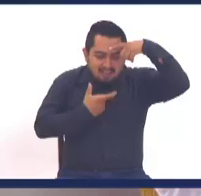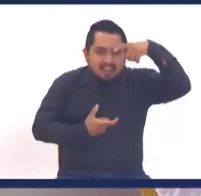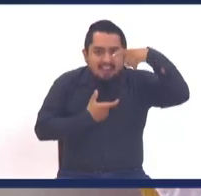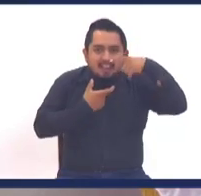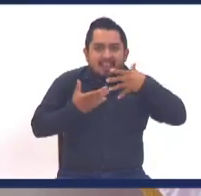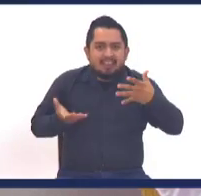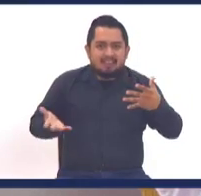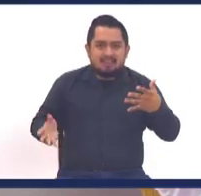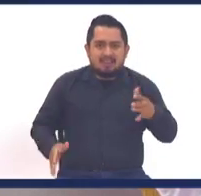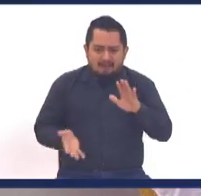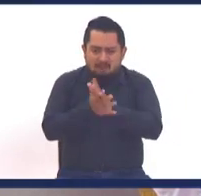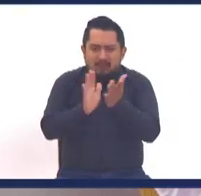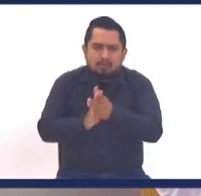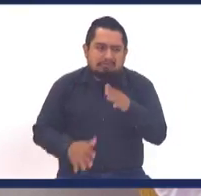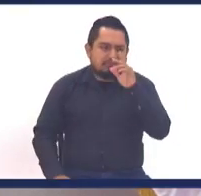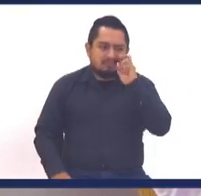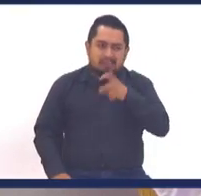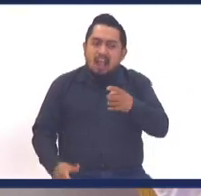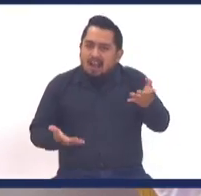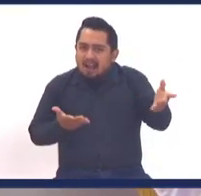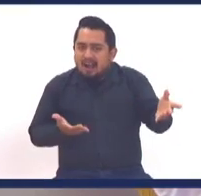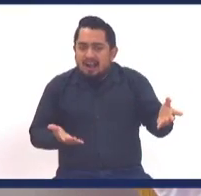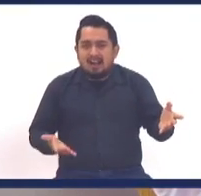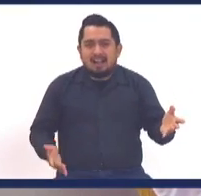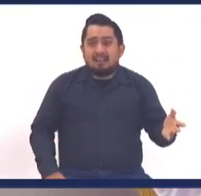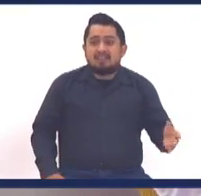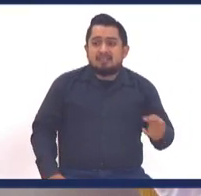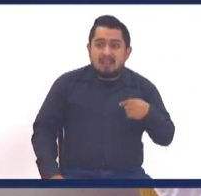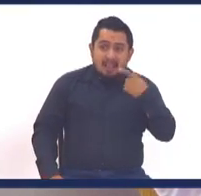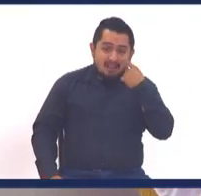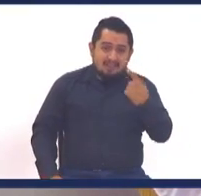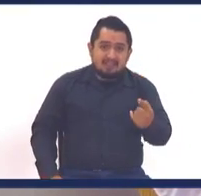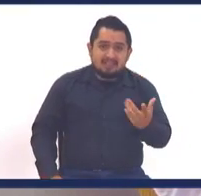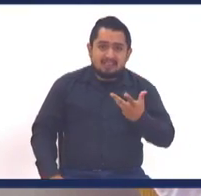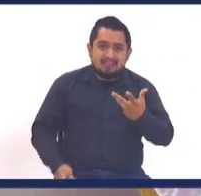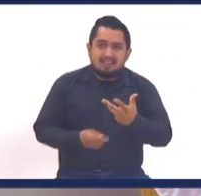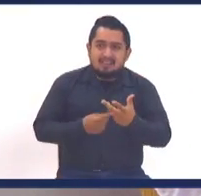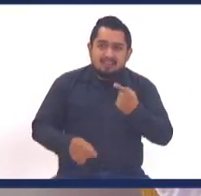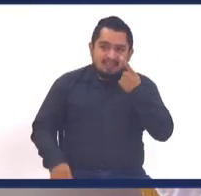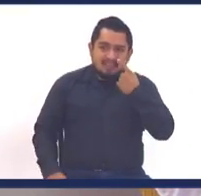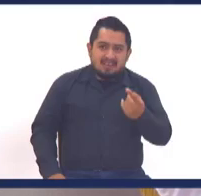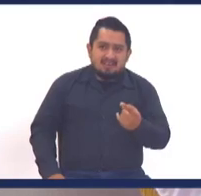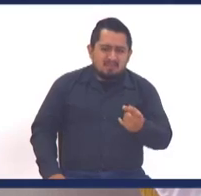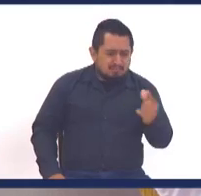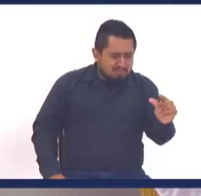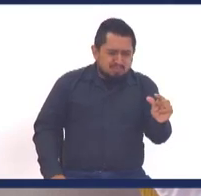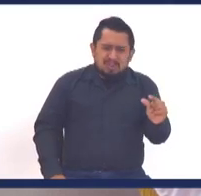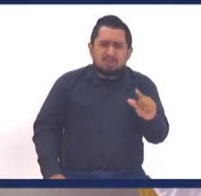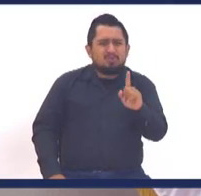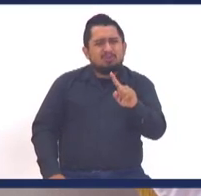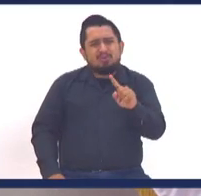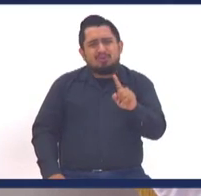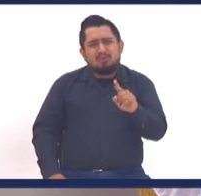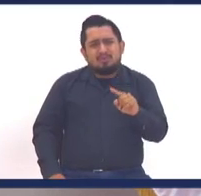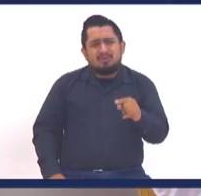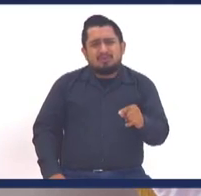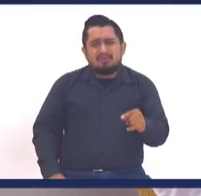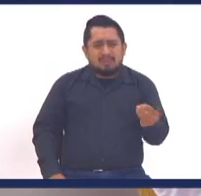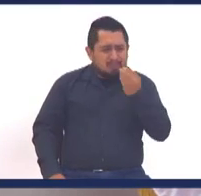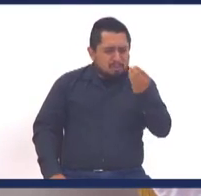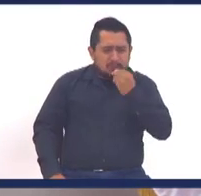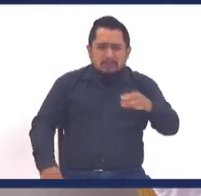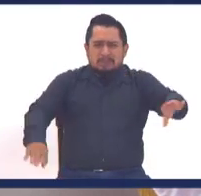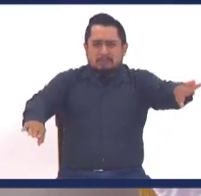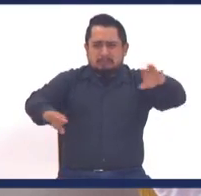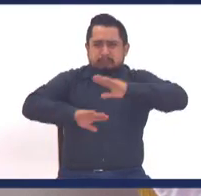abajo, si no, no son pupusas, entonces cuando yo veo las cosas que me dicen, me le voy a dar un poquito, a mí poquito no me gusta, a mí me encanta que